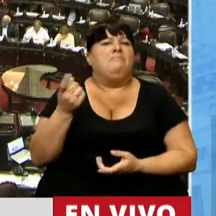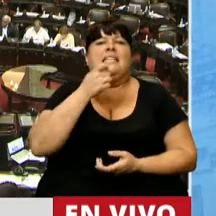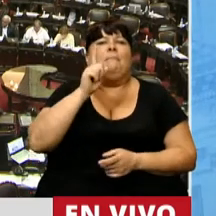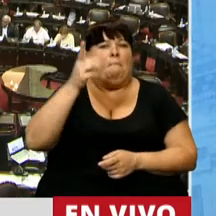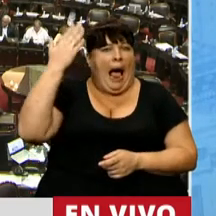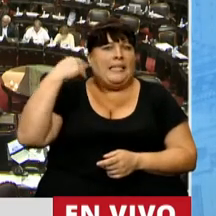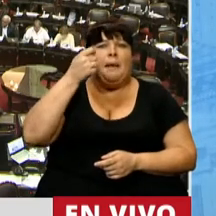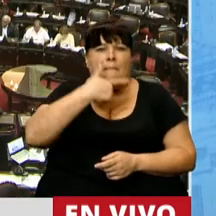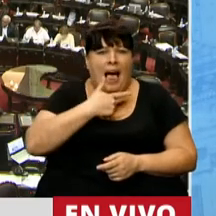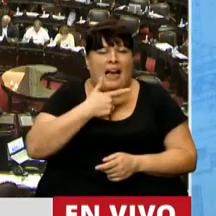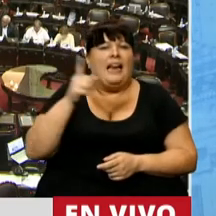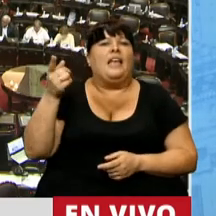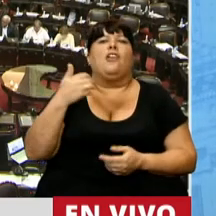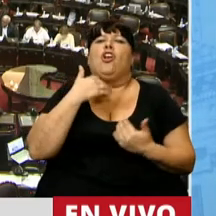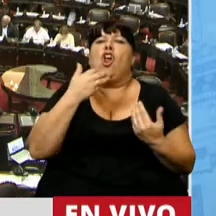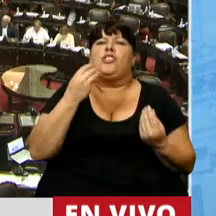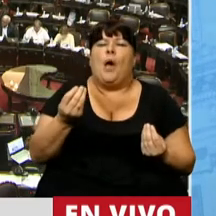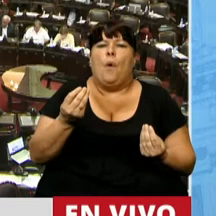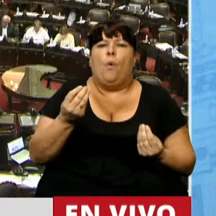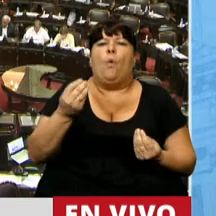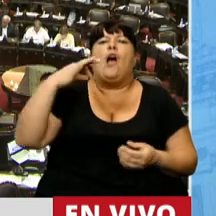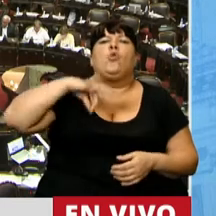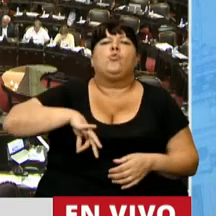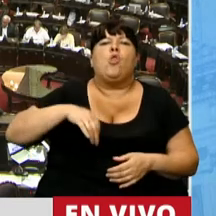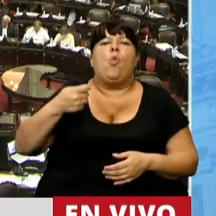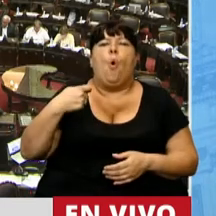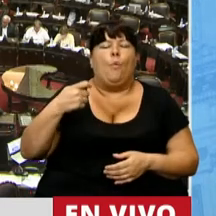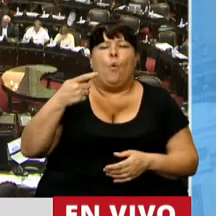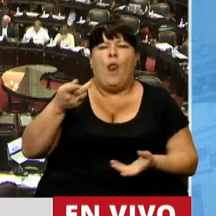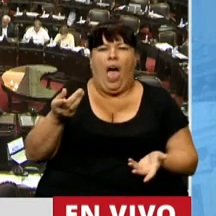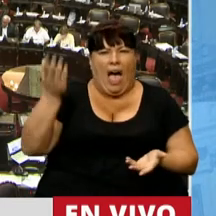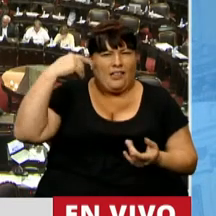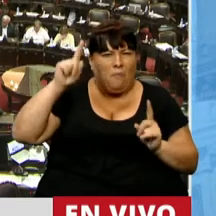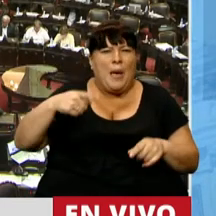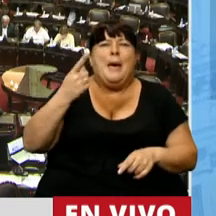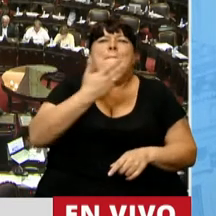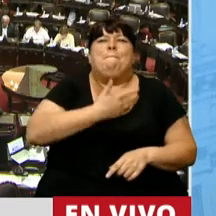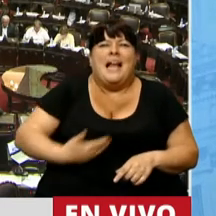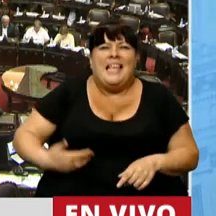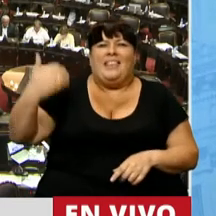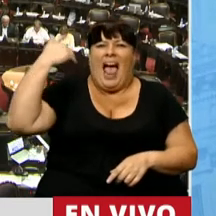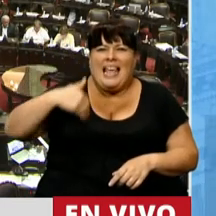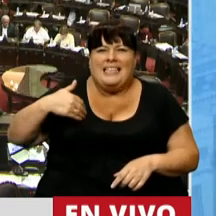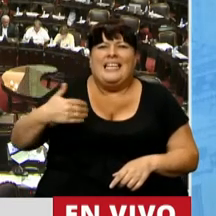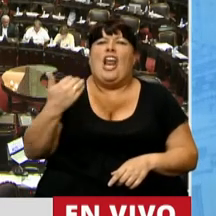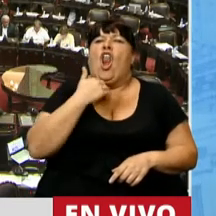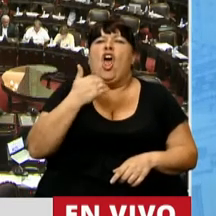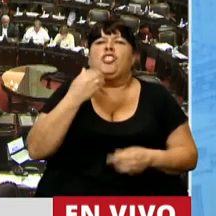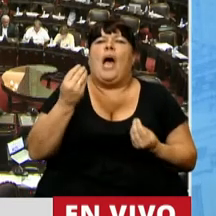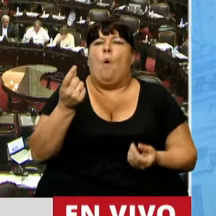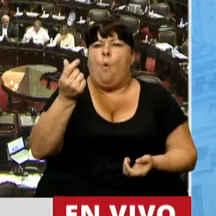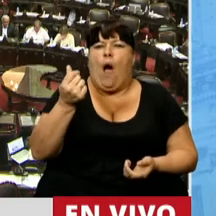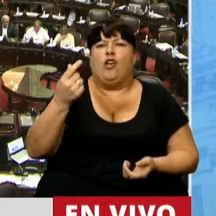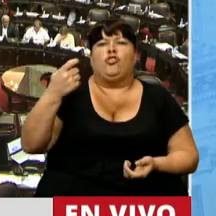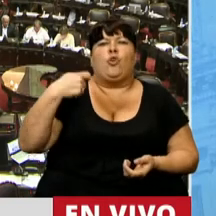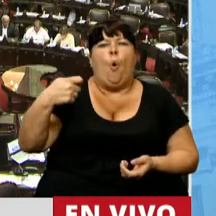Macri quien no sabía cuánto ganaba un jubilado a ver el presidente de la nación no sabía cuánto